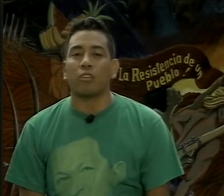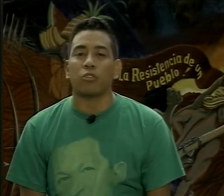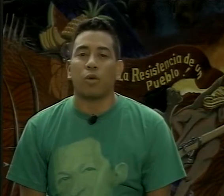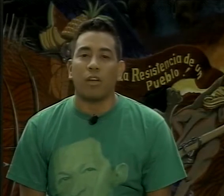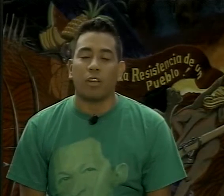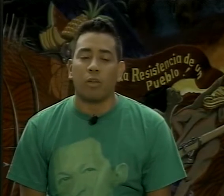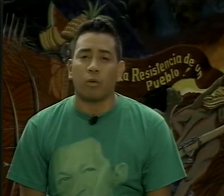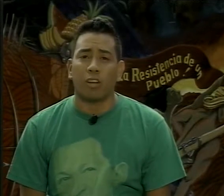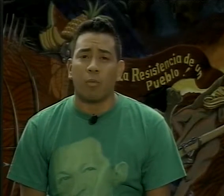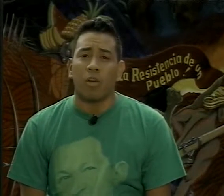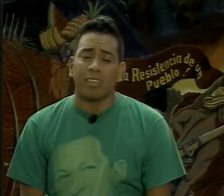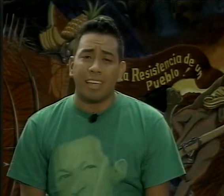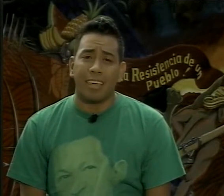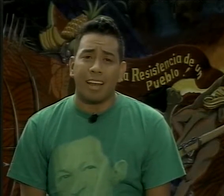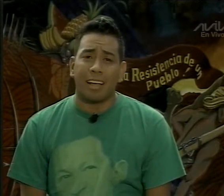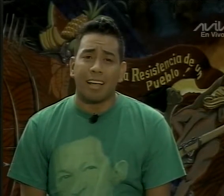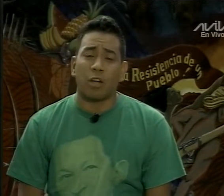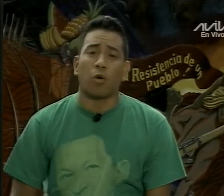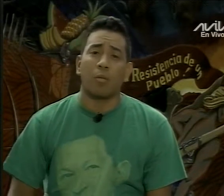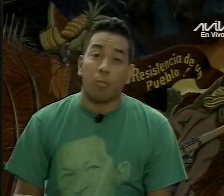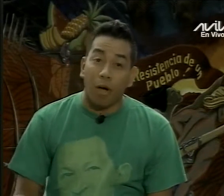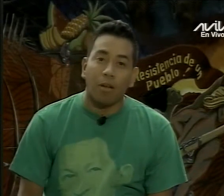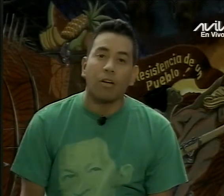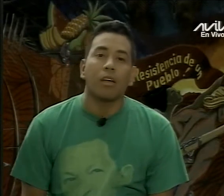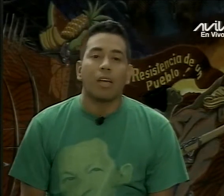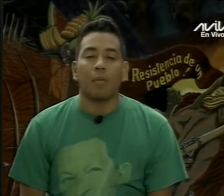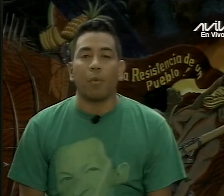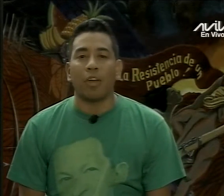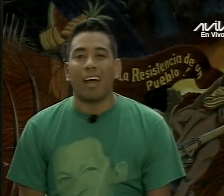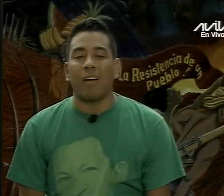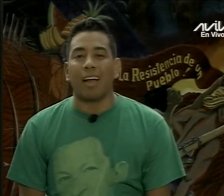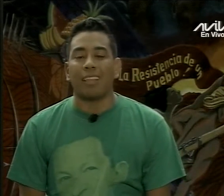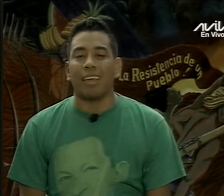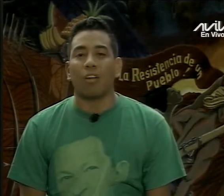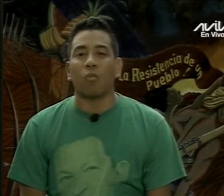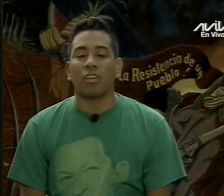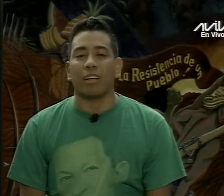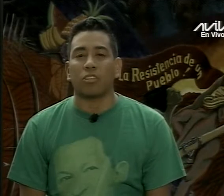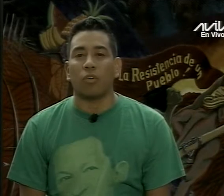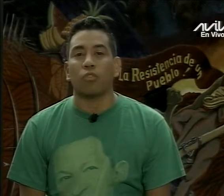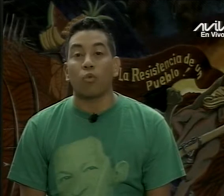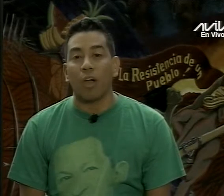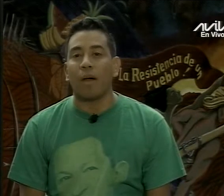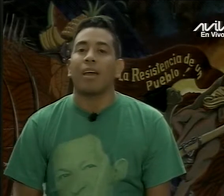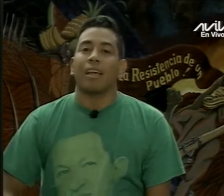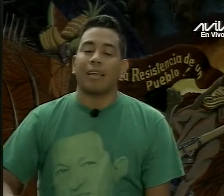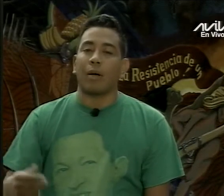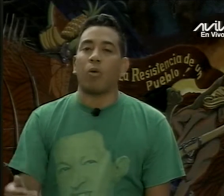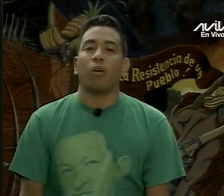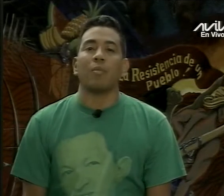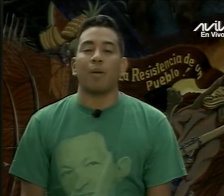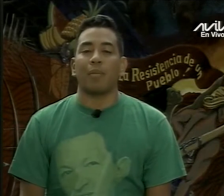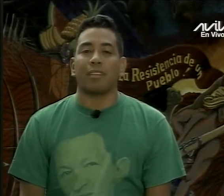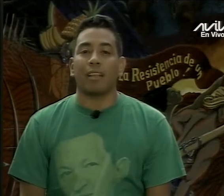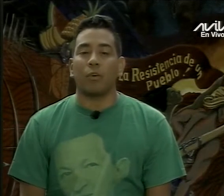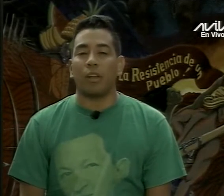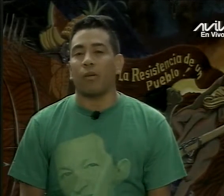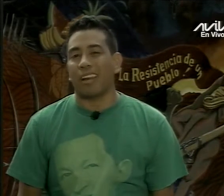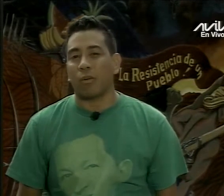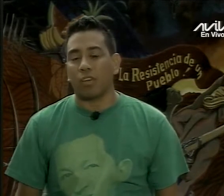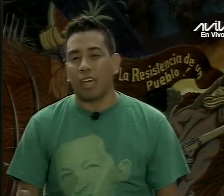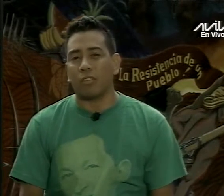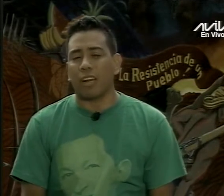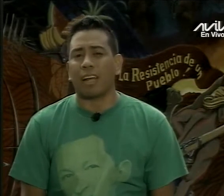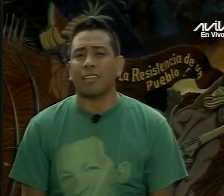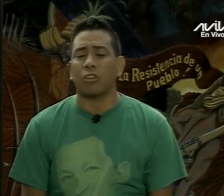con todos esos ciudadanos que nos encontramos día a día en la calle, con el pueblo empoderado acá desde la comunicación nueva que estamos implementando,